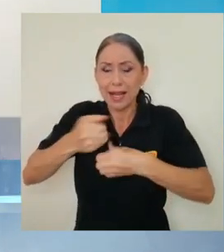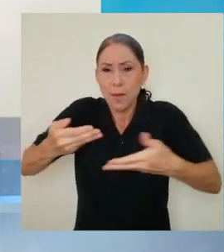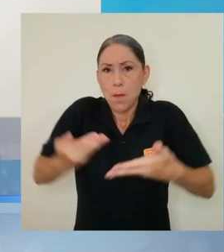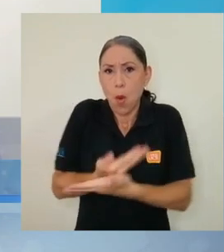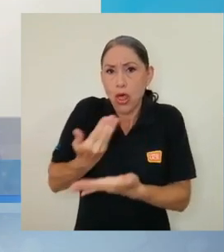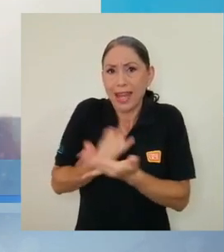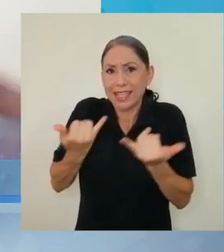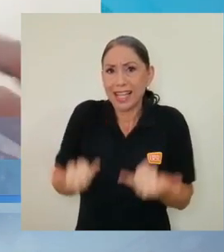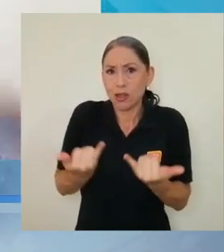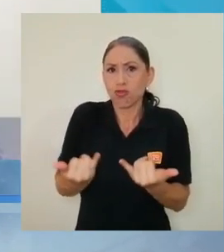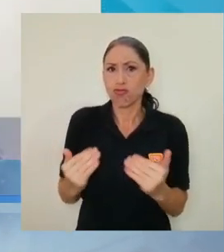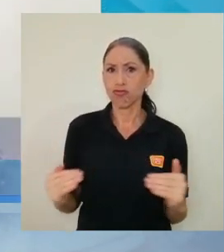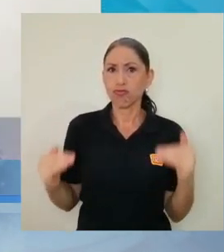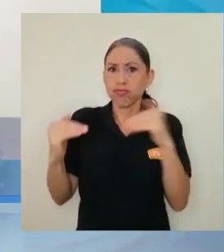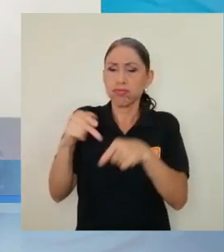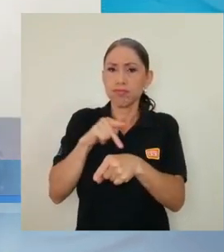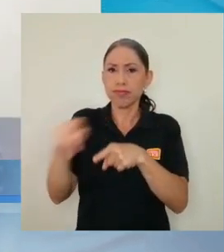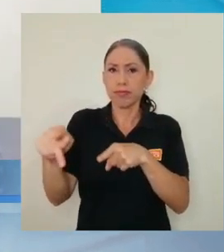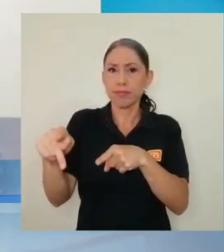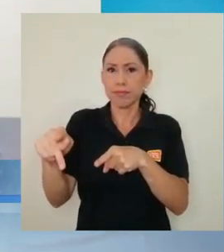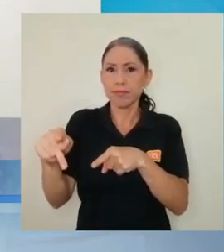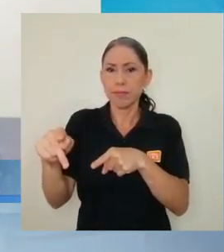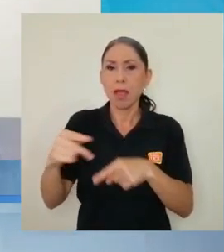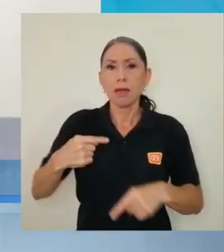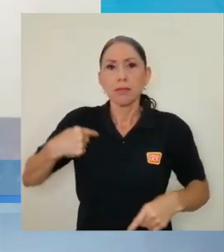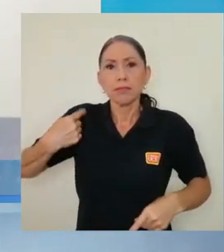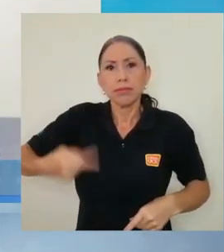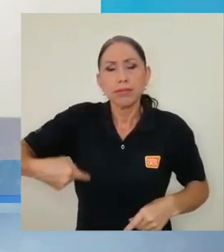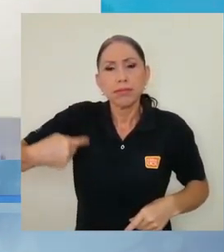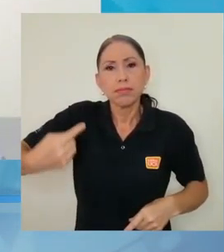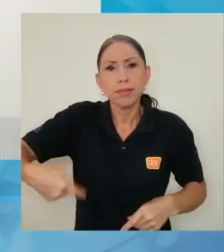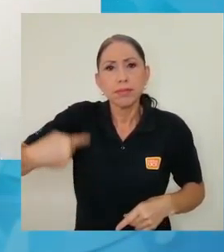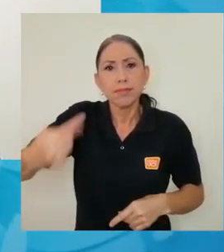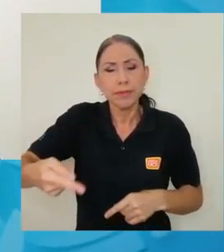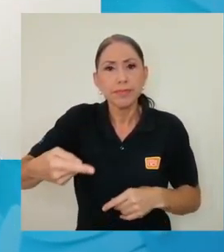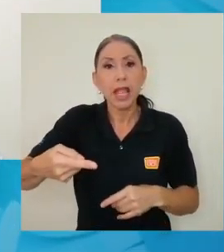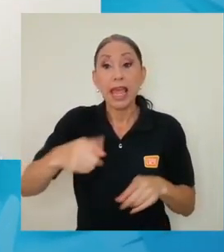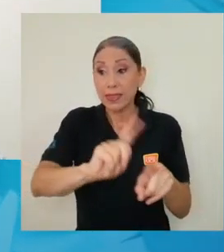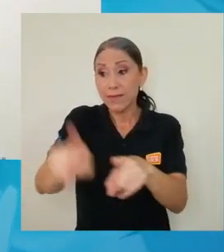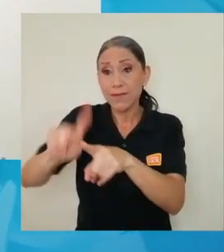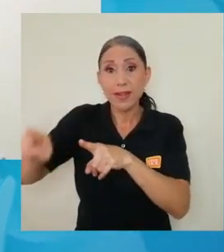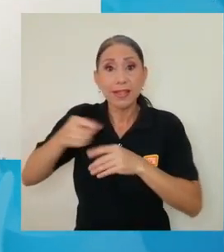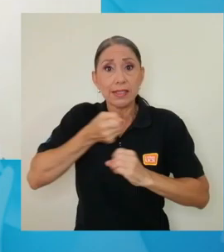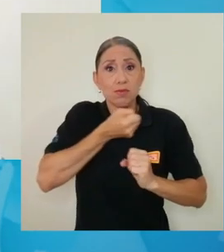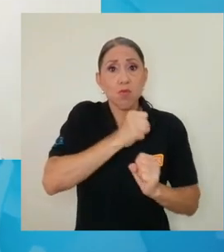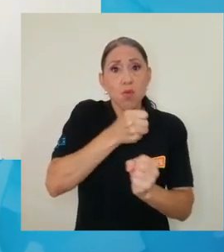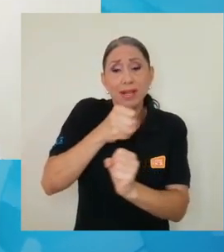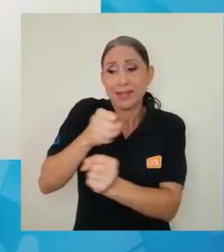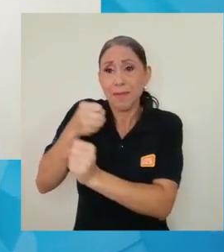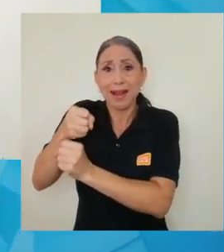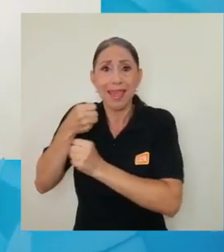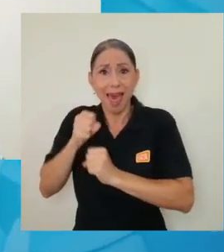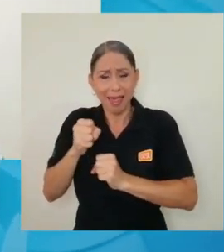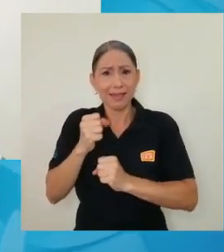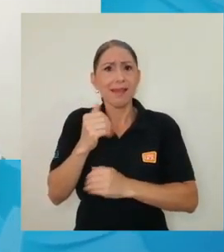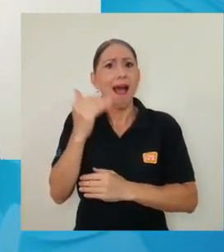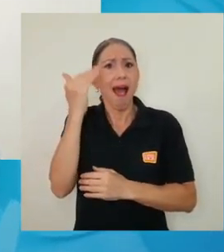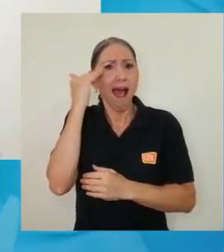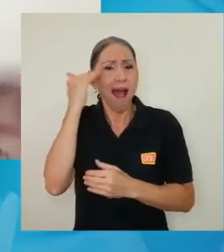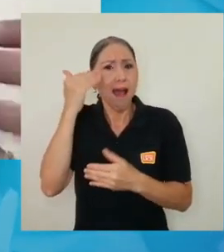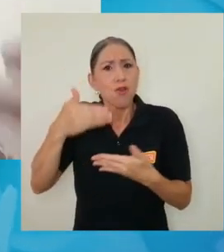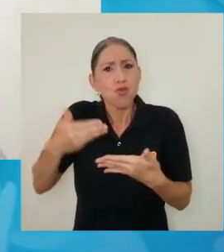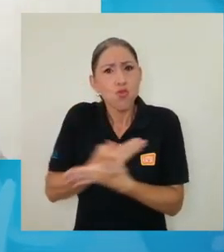modernización, una profesionalización, que cada vez más las municipalidades estén empapadas de